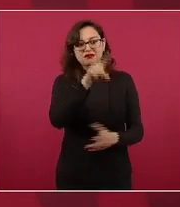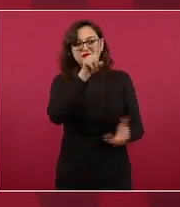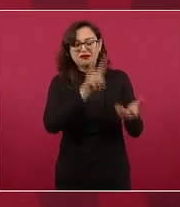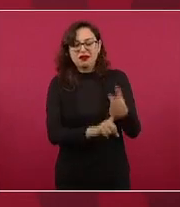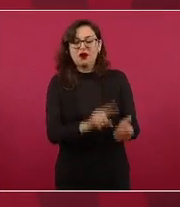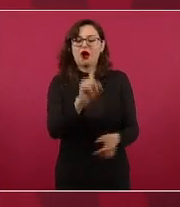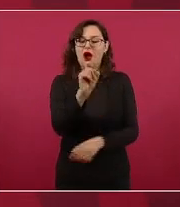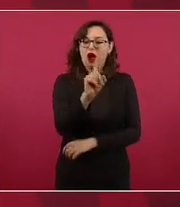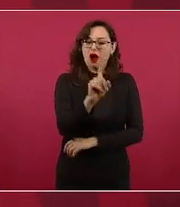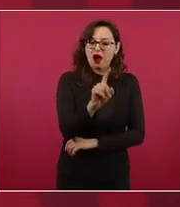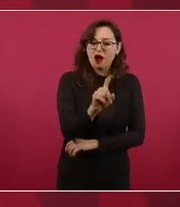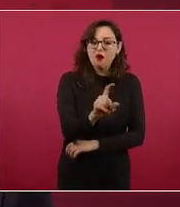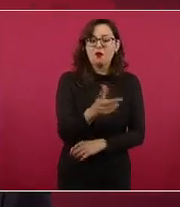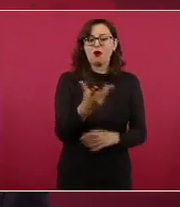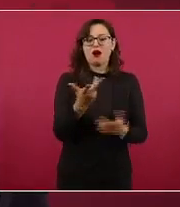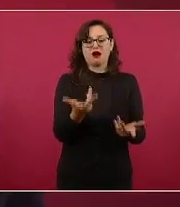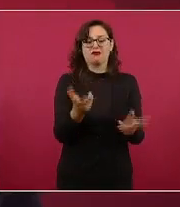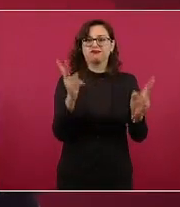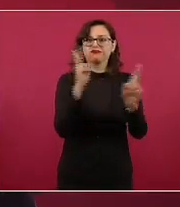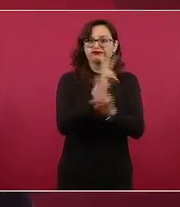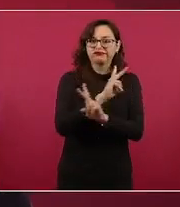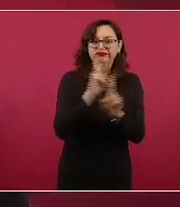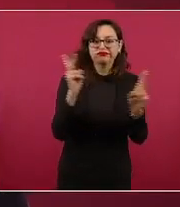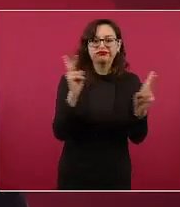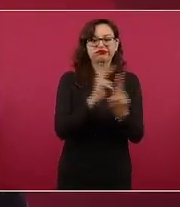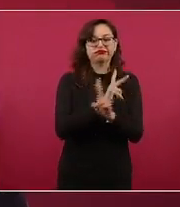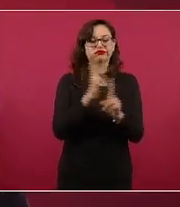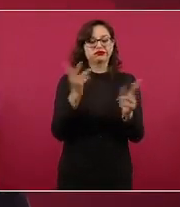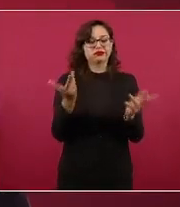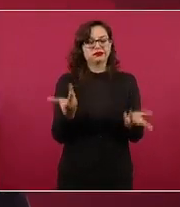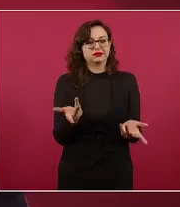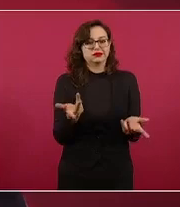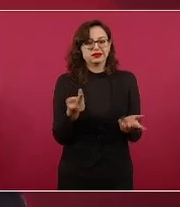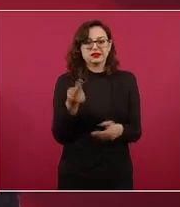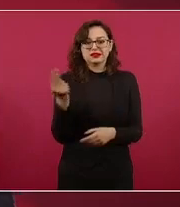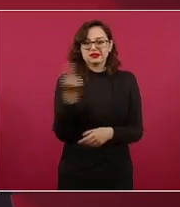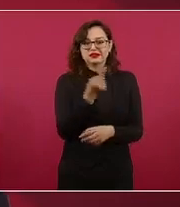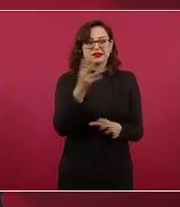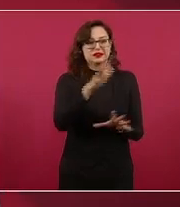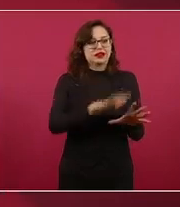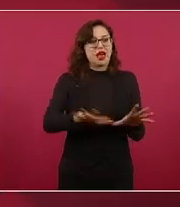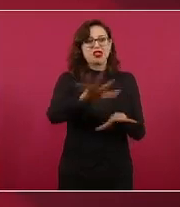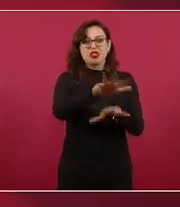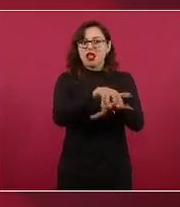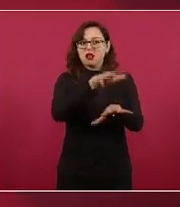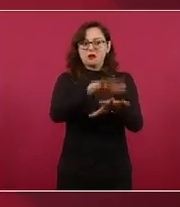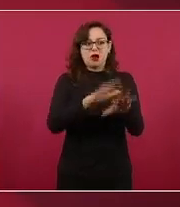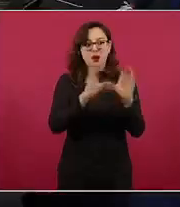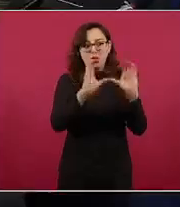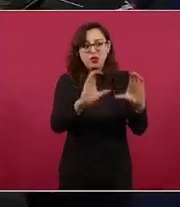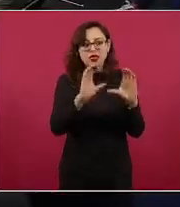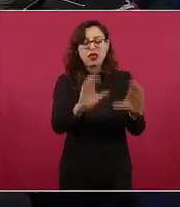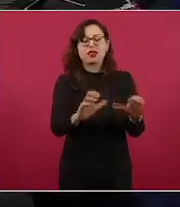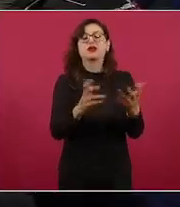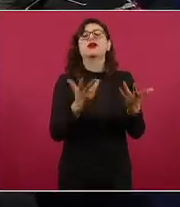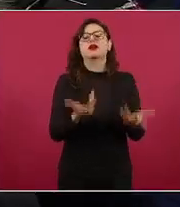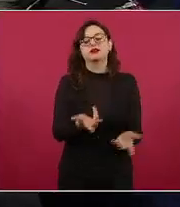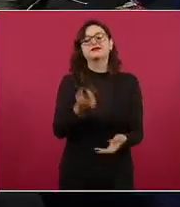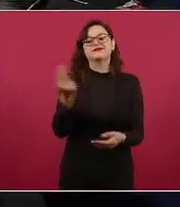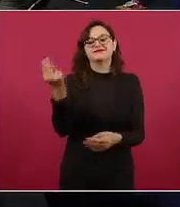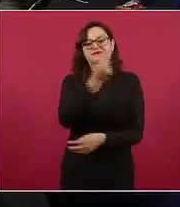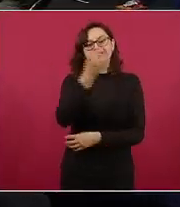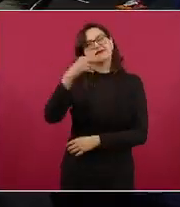produce el oxígeno para la ciudad entonces todo eso requiere de